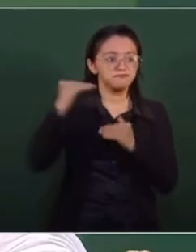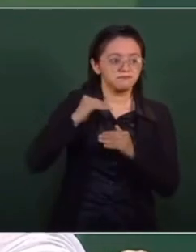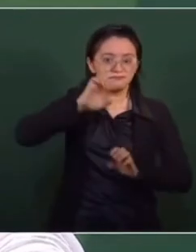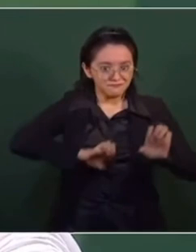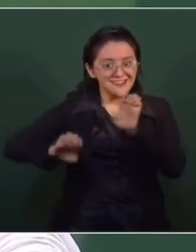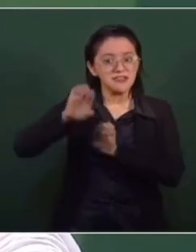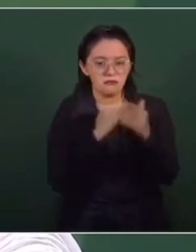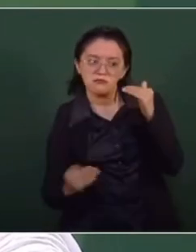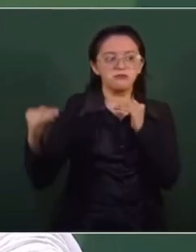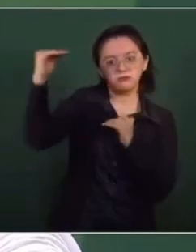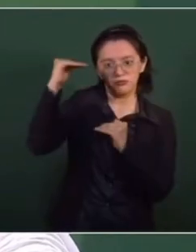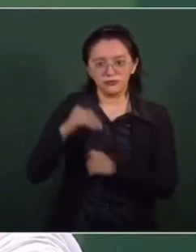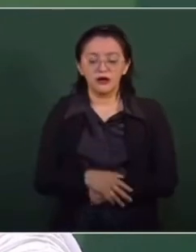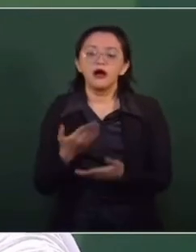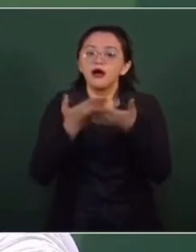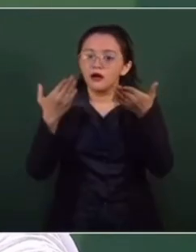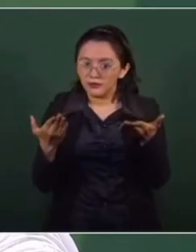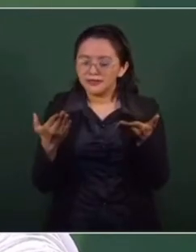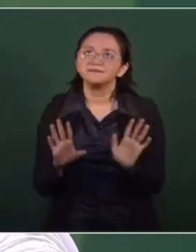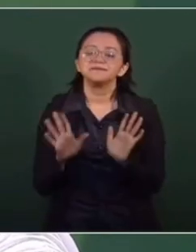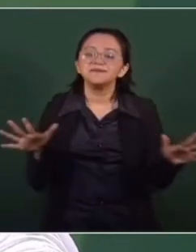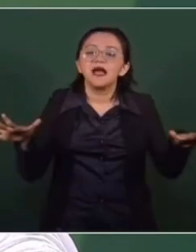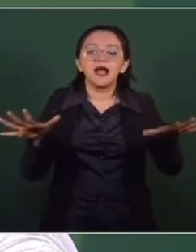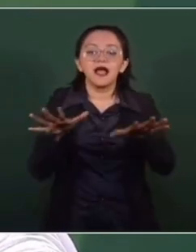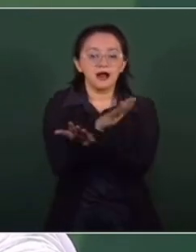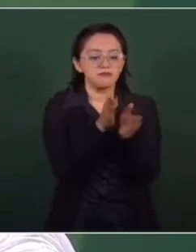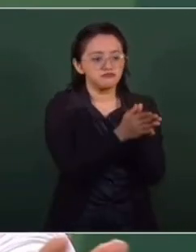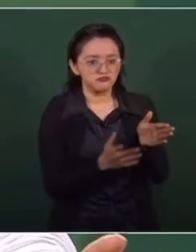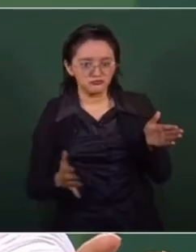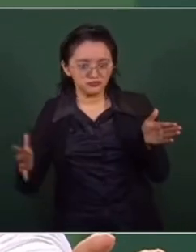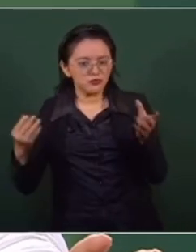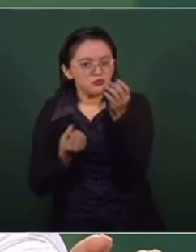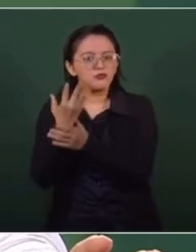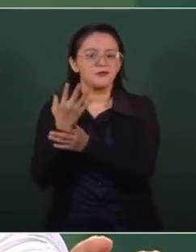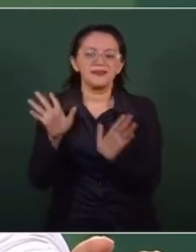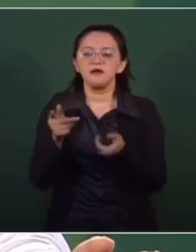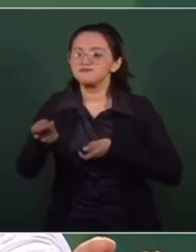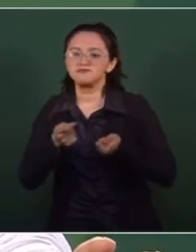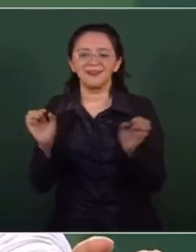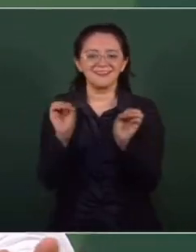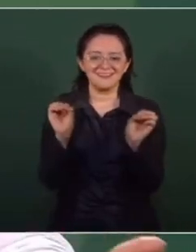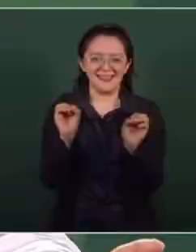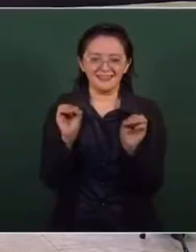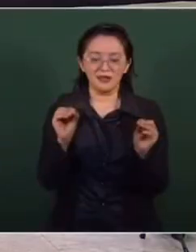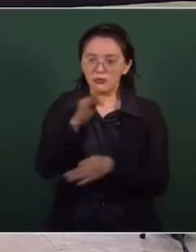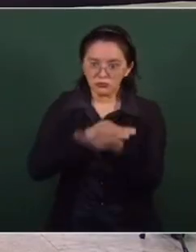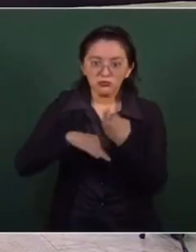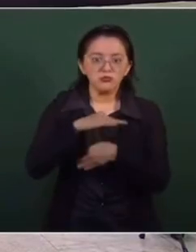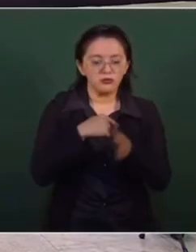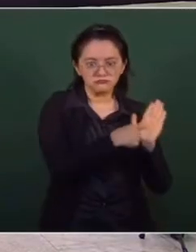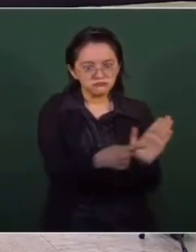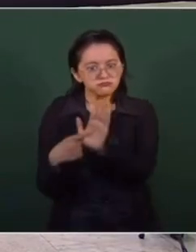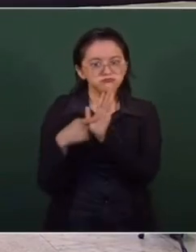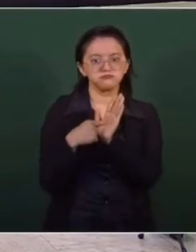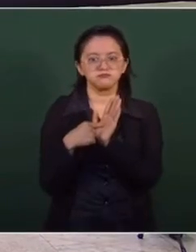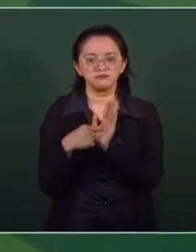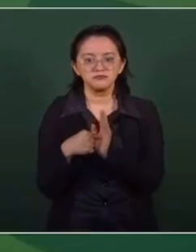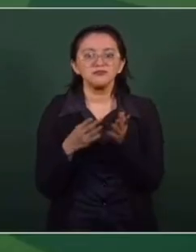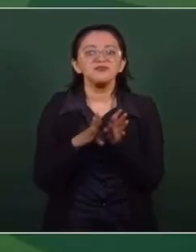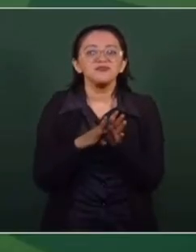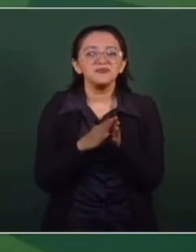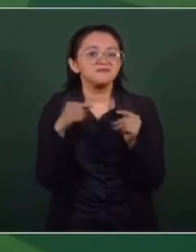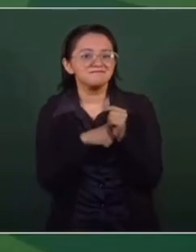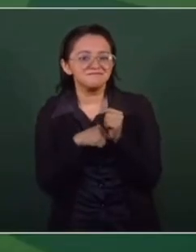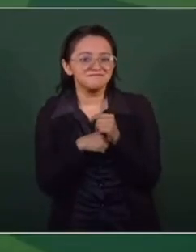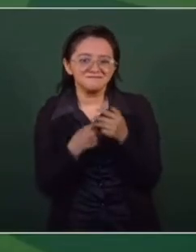Entonces, ahora estamos viviendo, afortunadamente, una época nueva y ya no hay simulación. Aquí ya no hay para dónde hacerse. Como